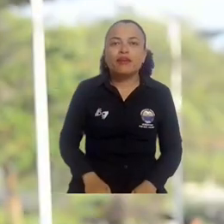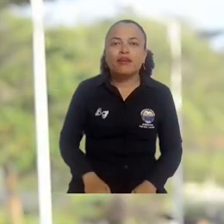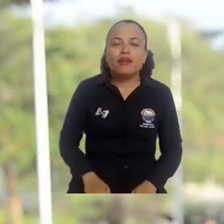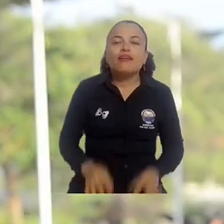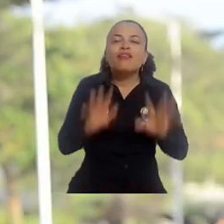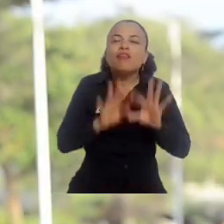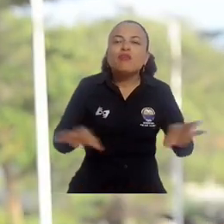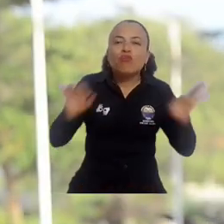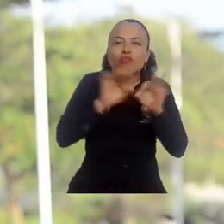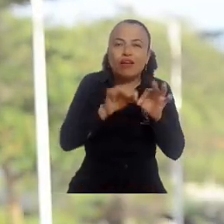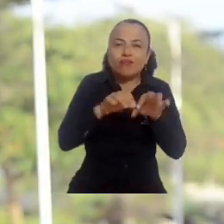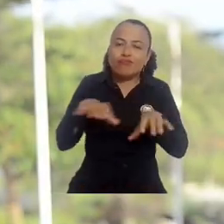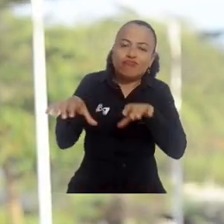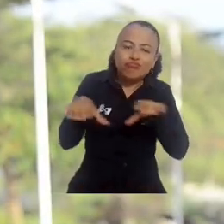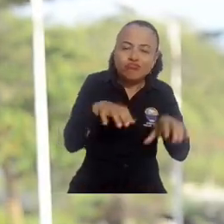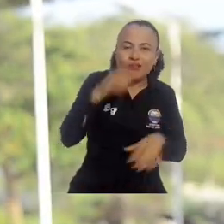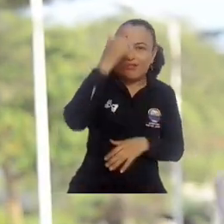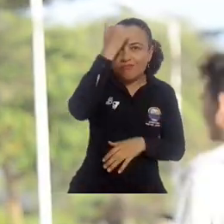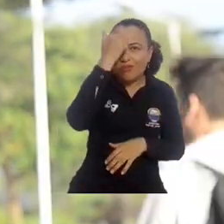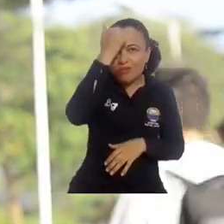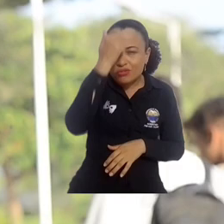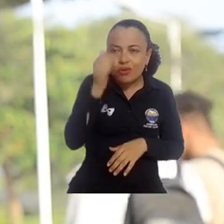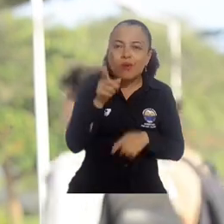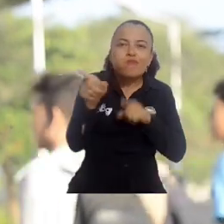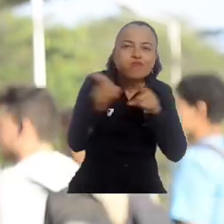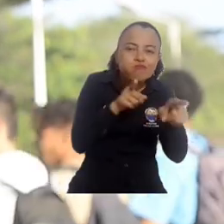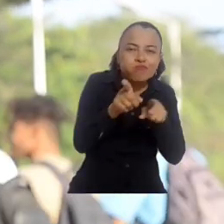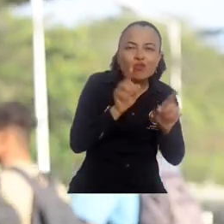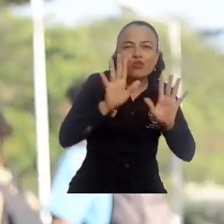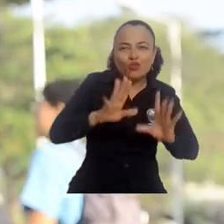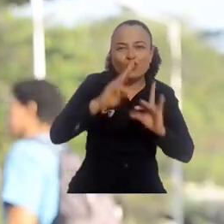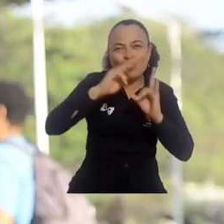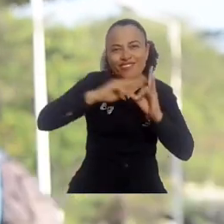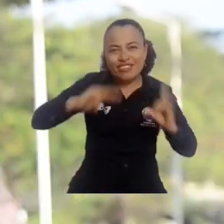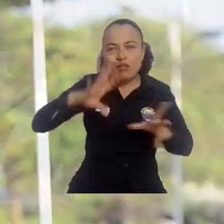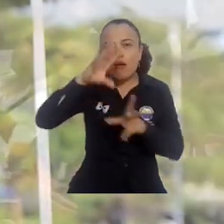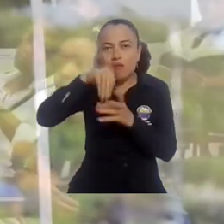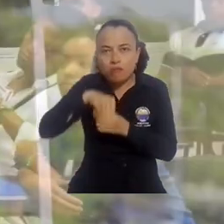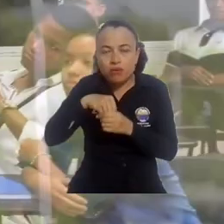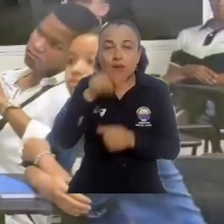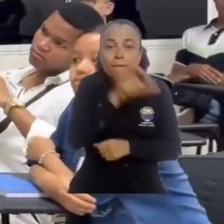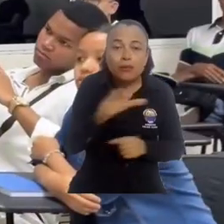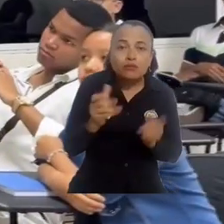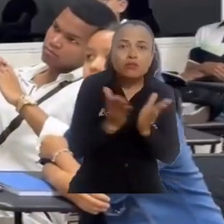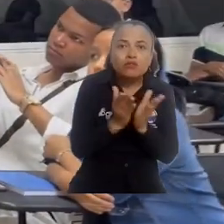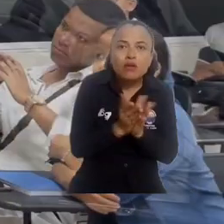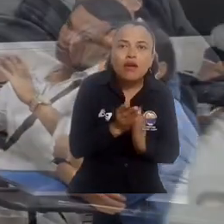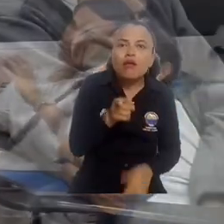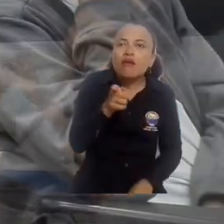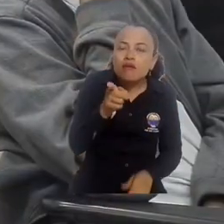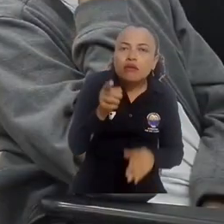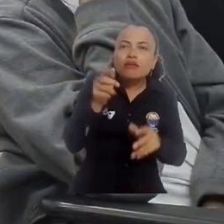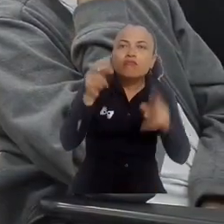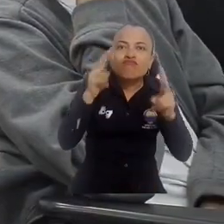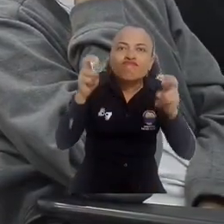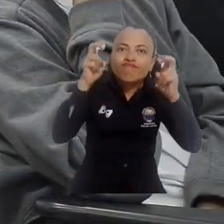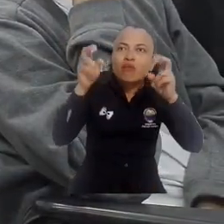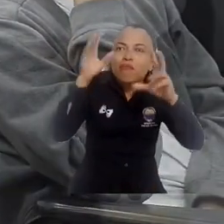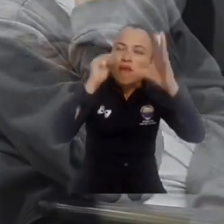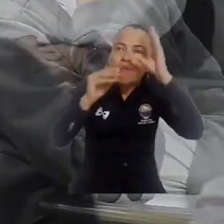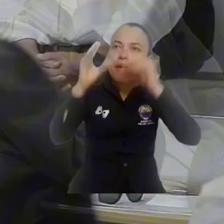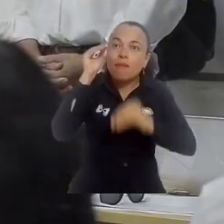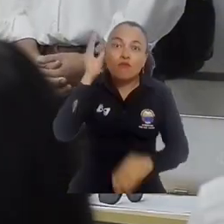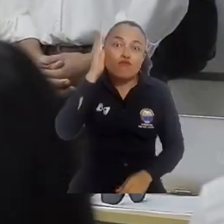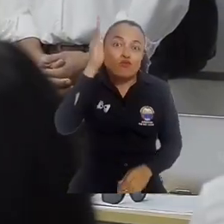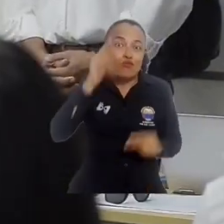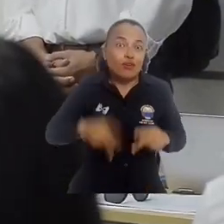Tratar que con el ejercicio docente que hacen todos nuestros profesores que hacen parte de nuestra universidad, los estudiantes encuentren ahí el conocimiento que les va